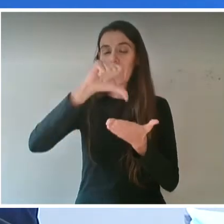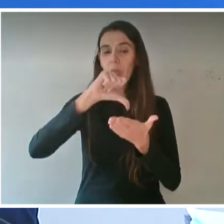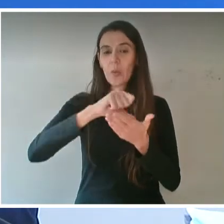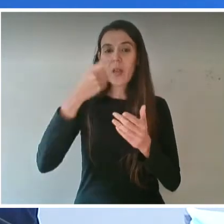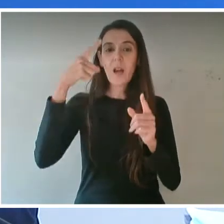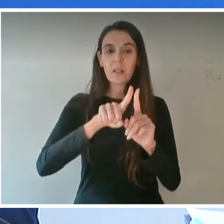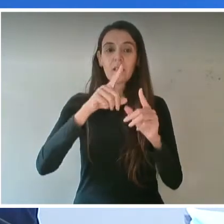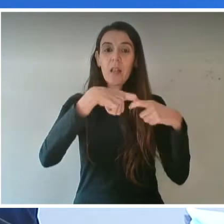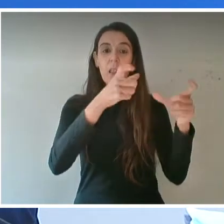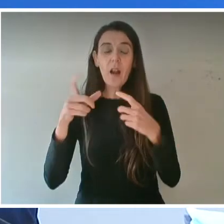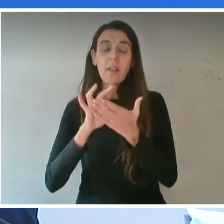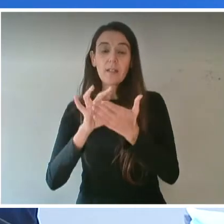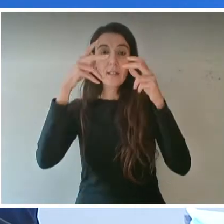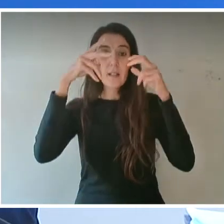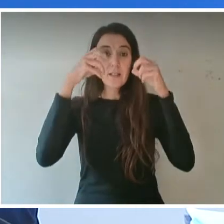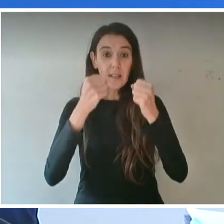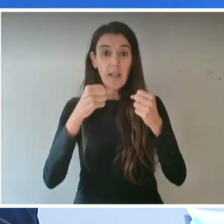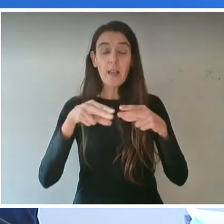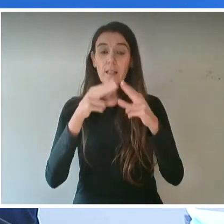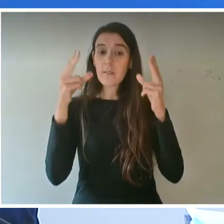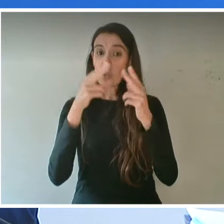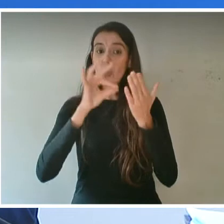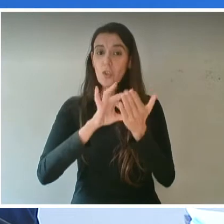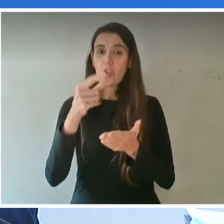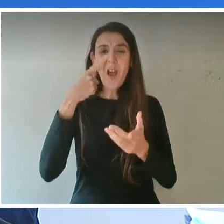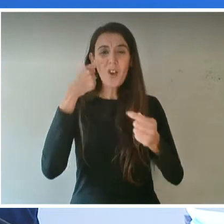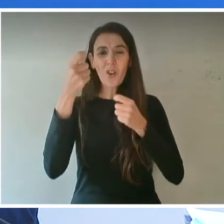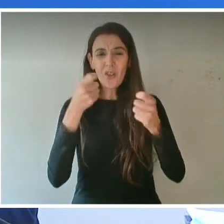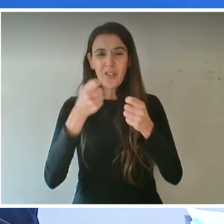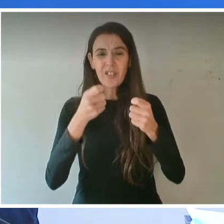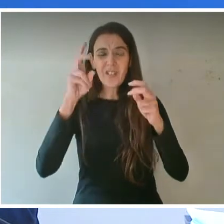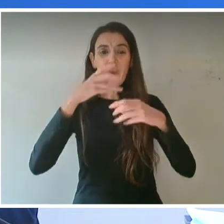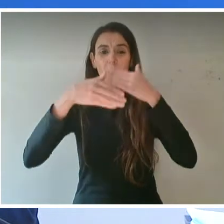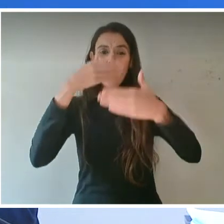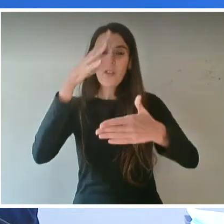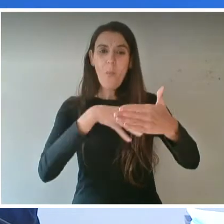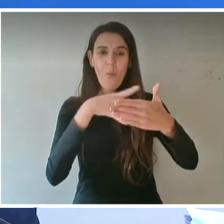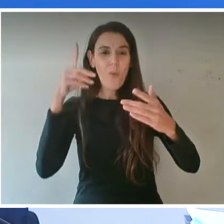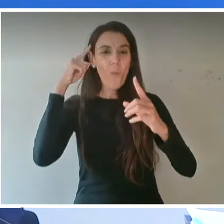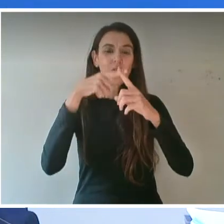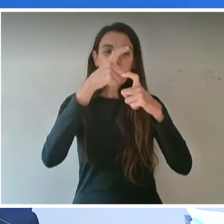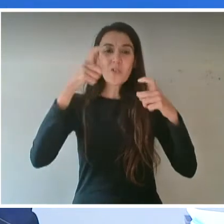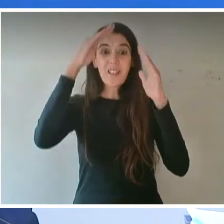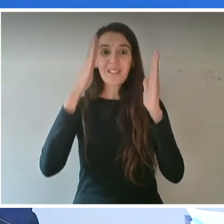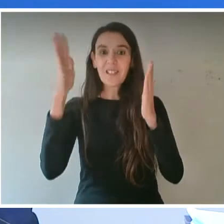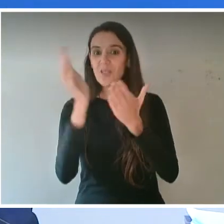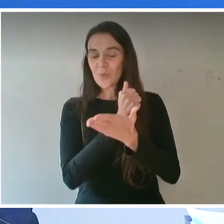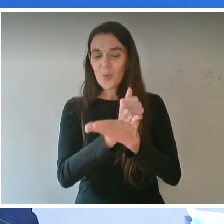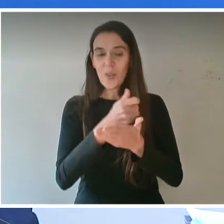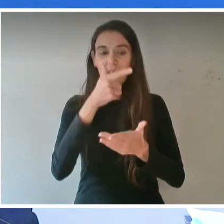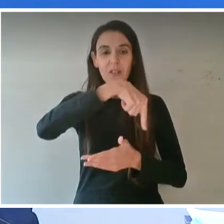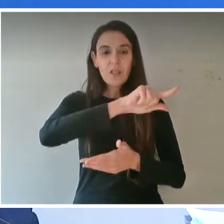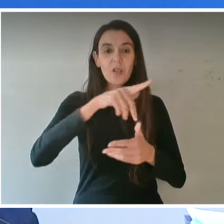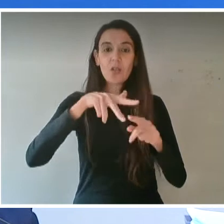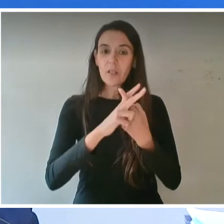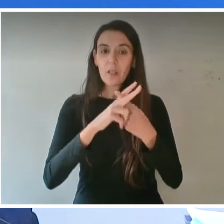a través de las áreas de Sanidad y Servicios Sociales, coordinará los procedimientos para que estén atendidas y que dispongan de los medios